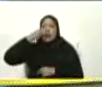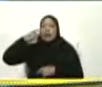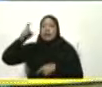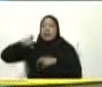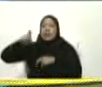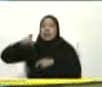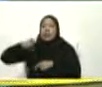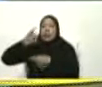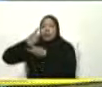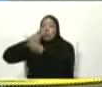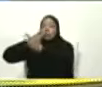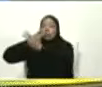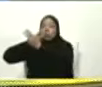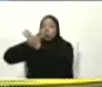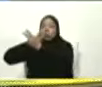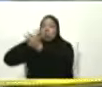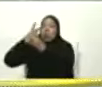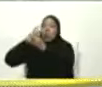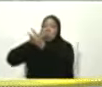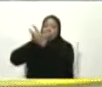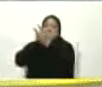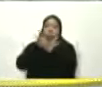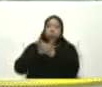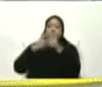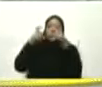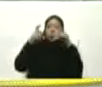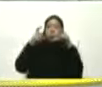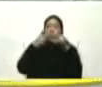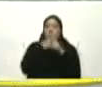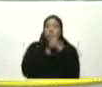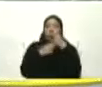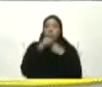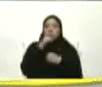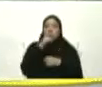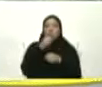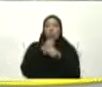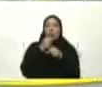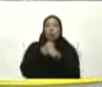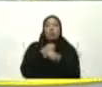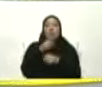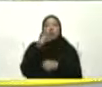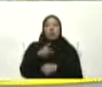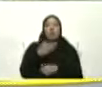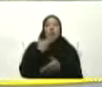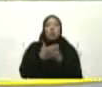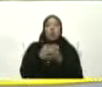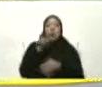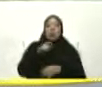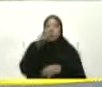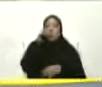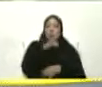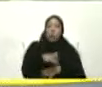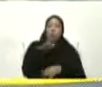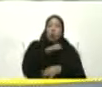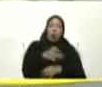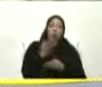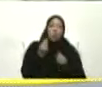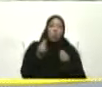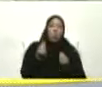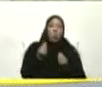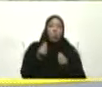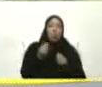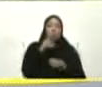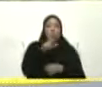Para recuperar Todos los estudios Que se hacen Y esa de verdad Es una gran necesidad Me lo han dicho Las